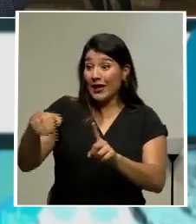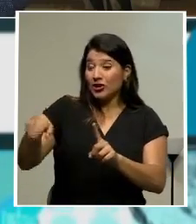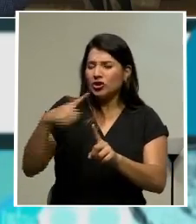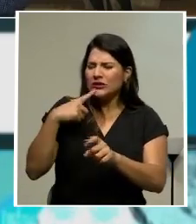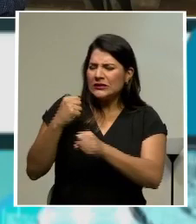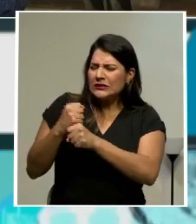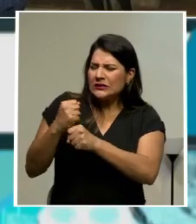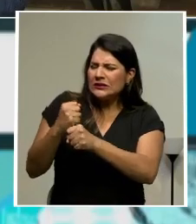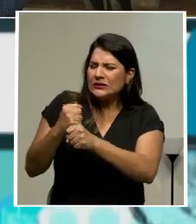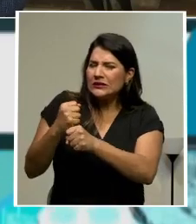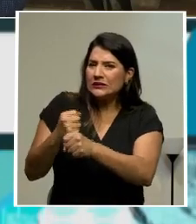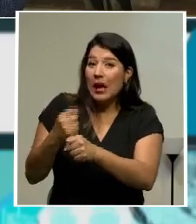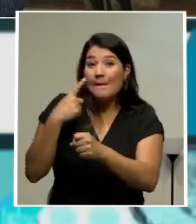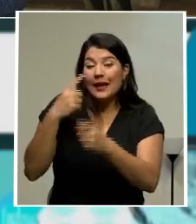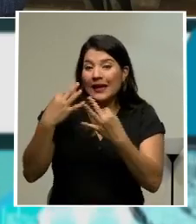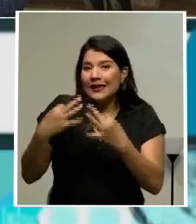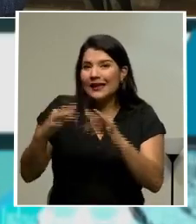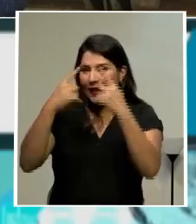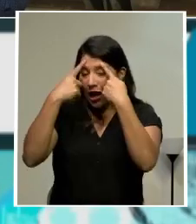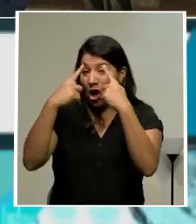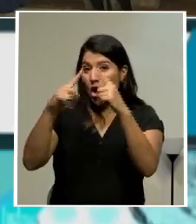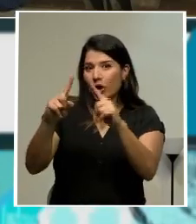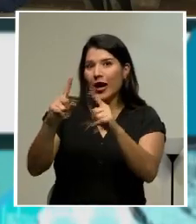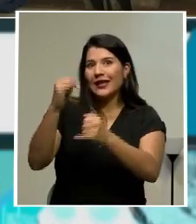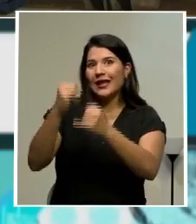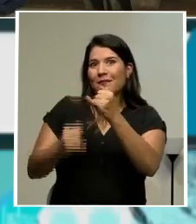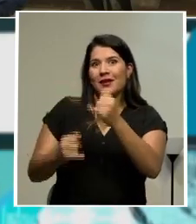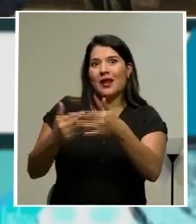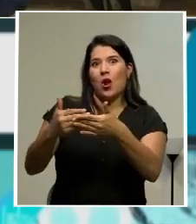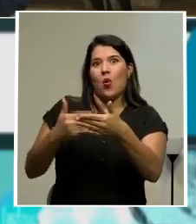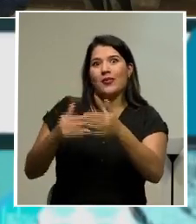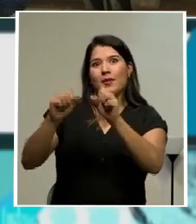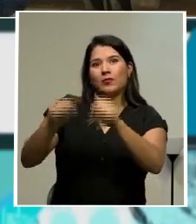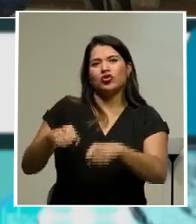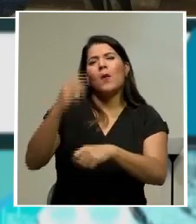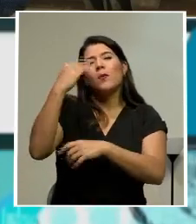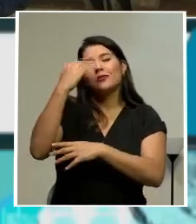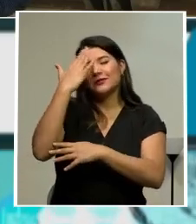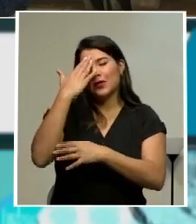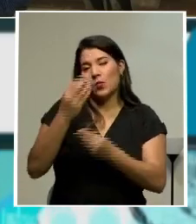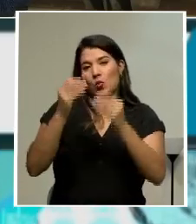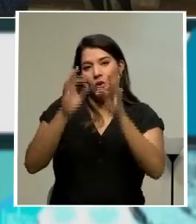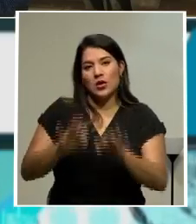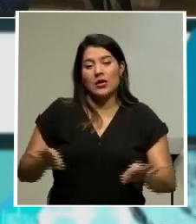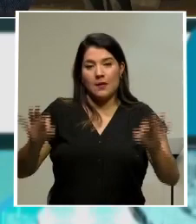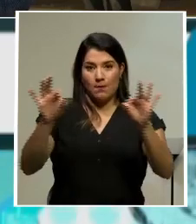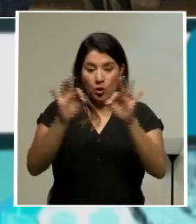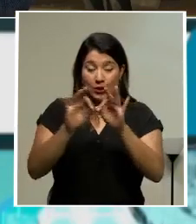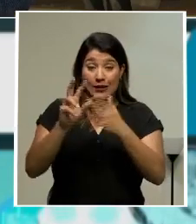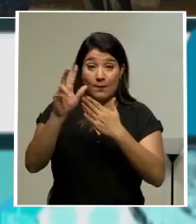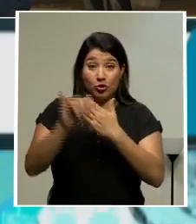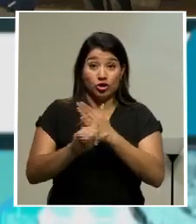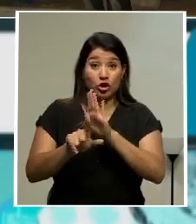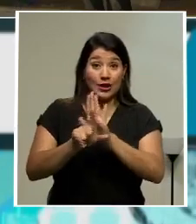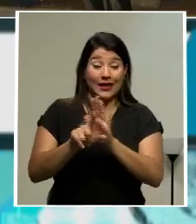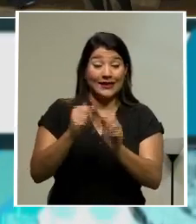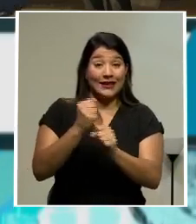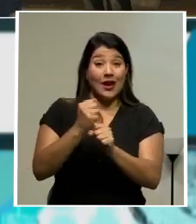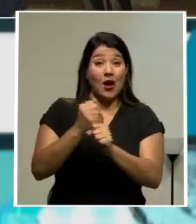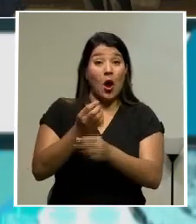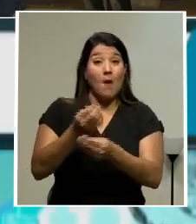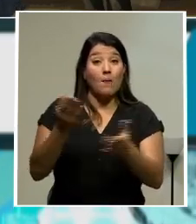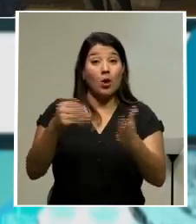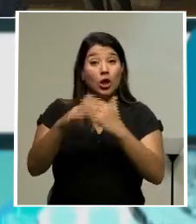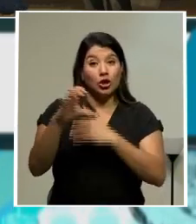para lograr sacarlo con prontitud debido a la importancia que tiene el proyecto de empleo público a